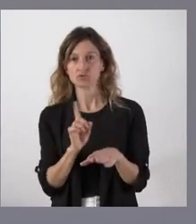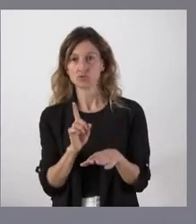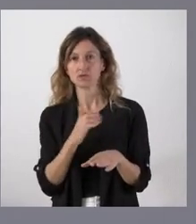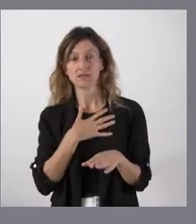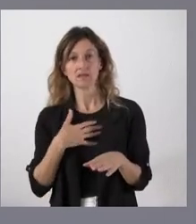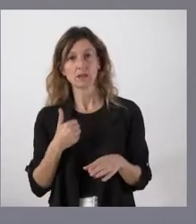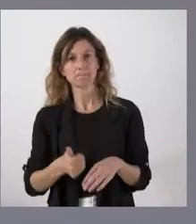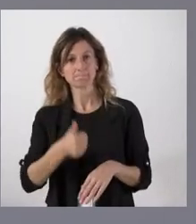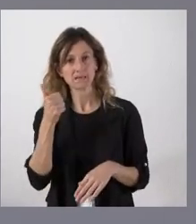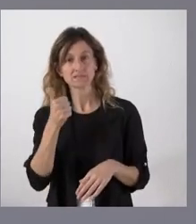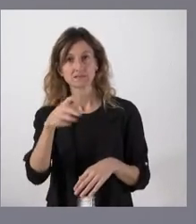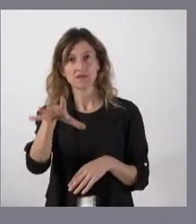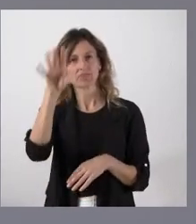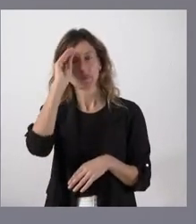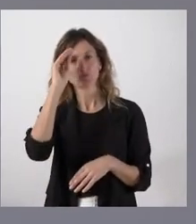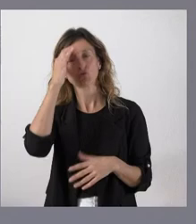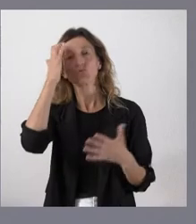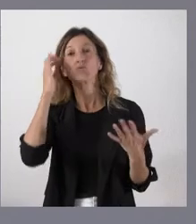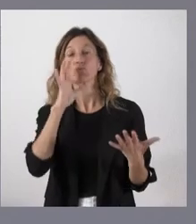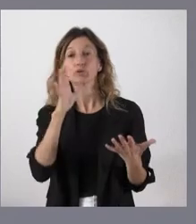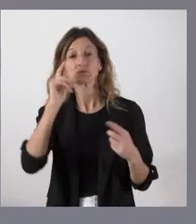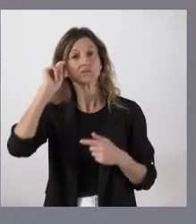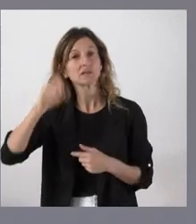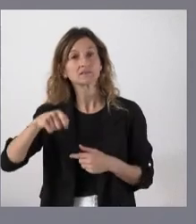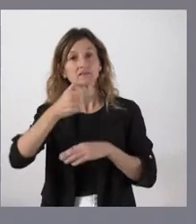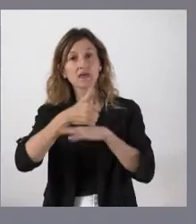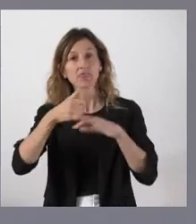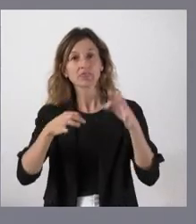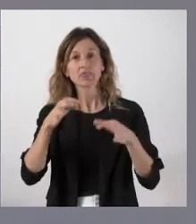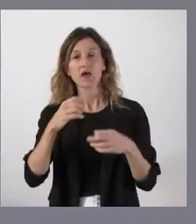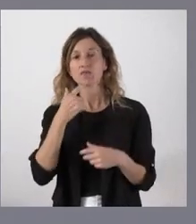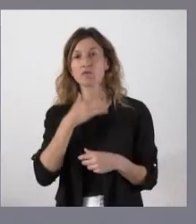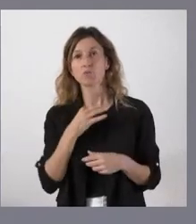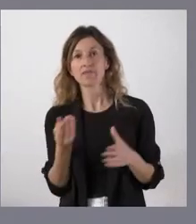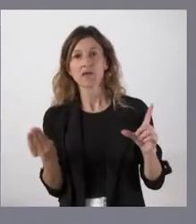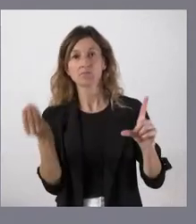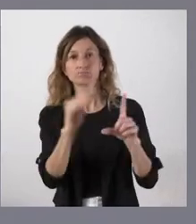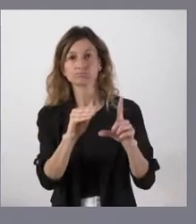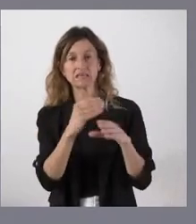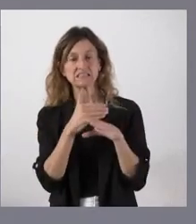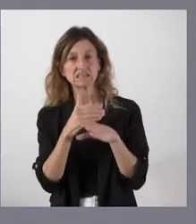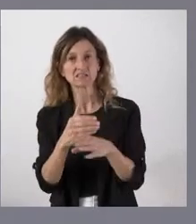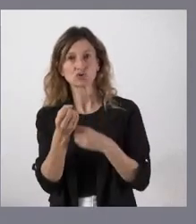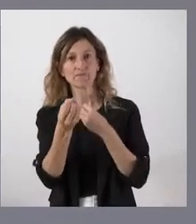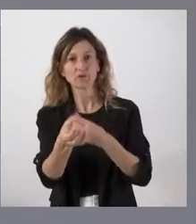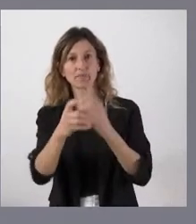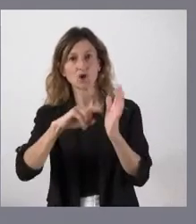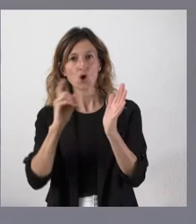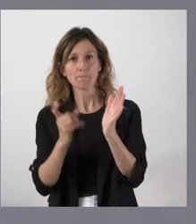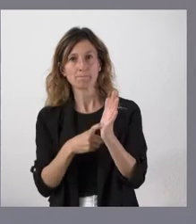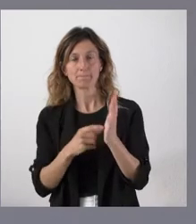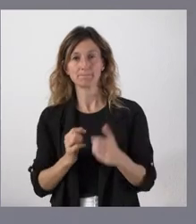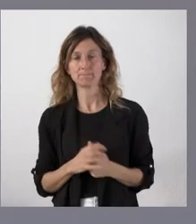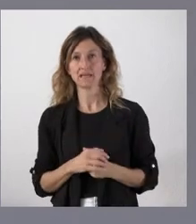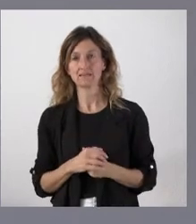interpretamos que la propia sentencia nos habilita a poder colgar el resto de la información más allá de lo